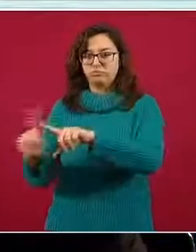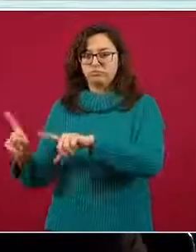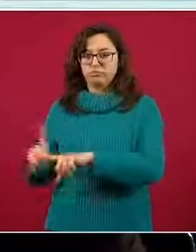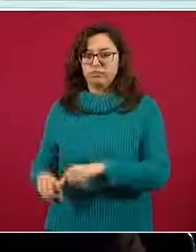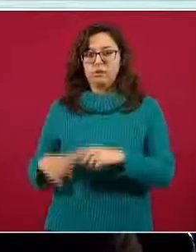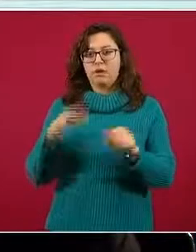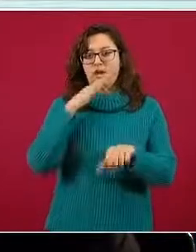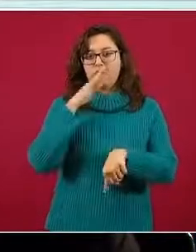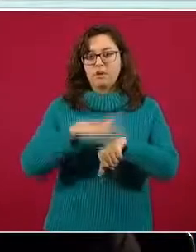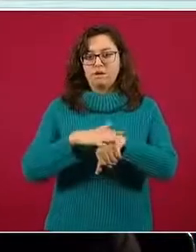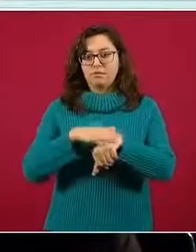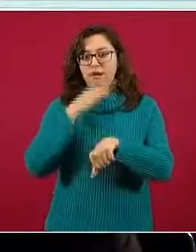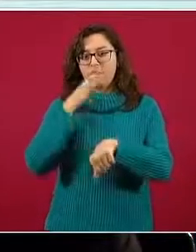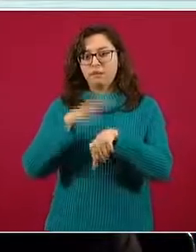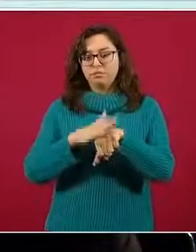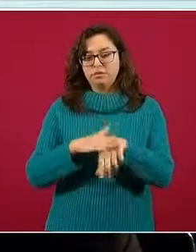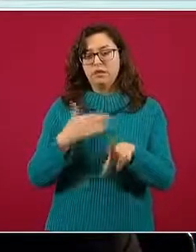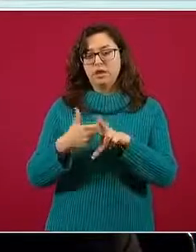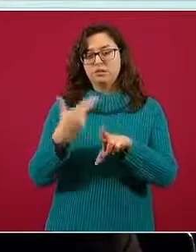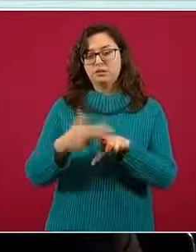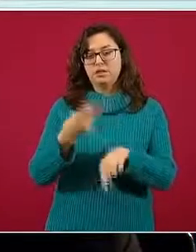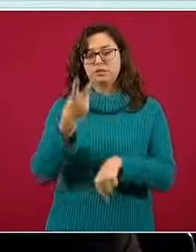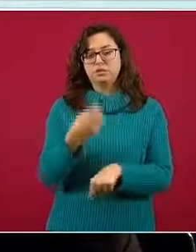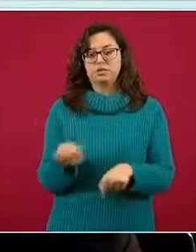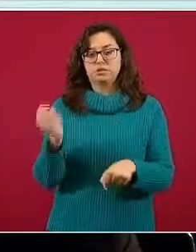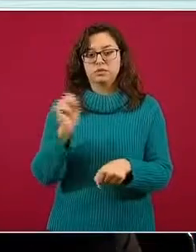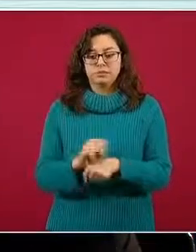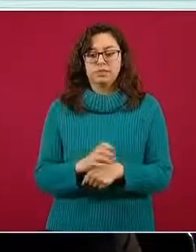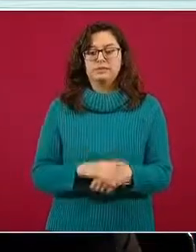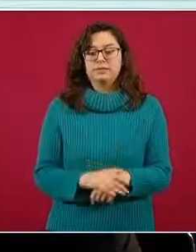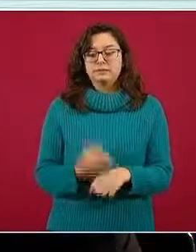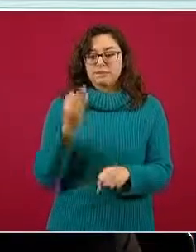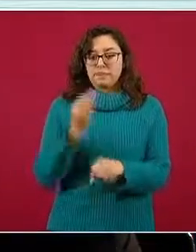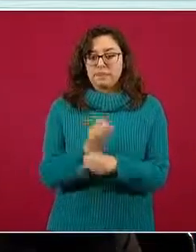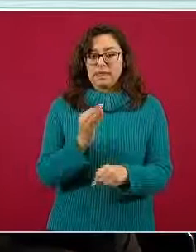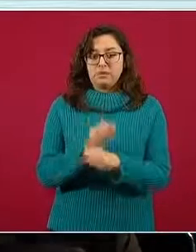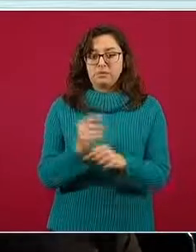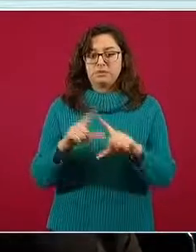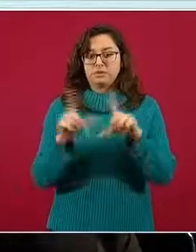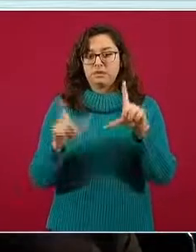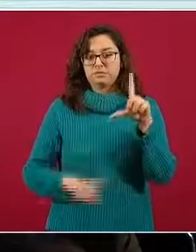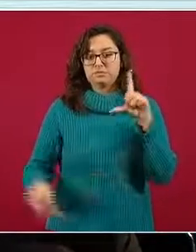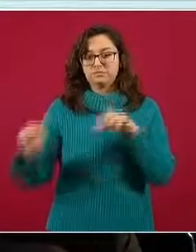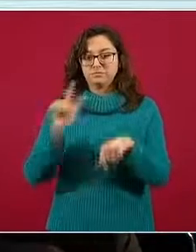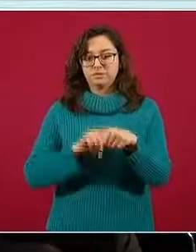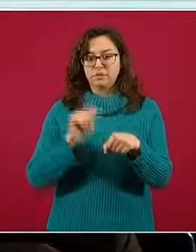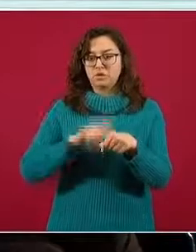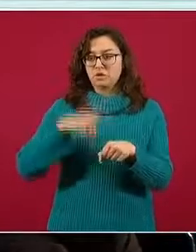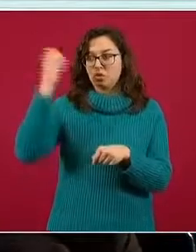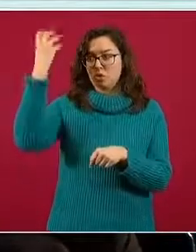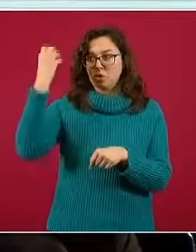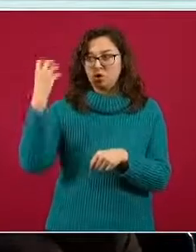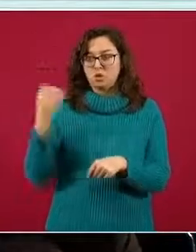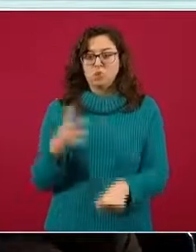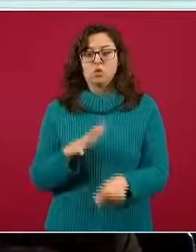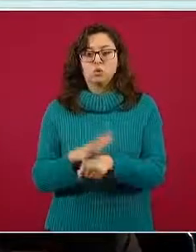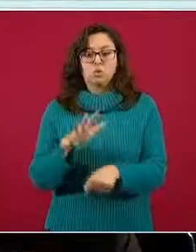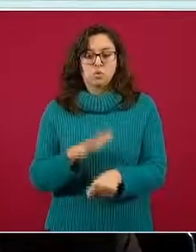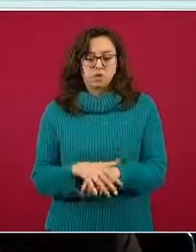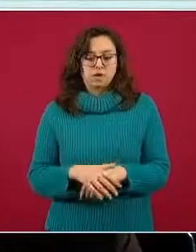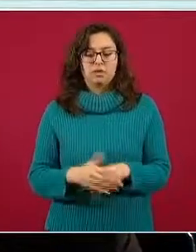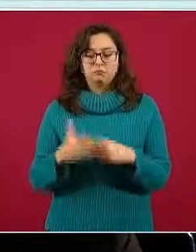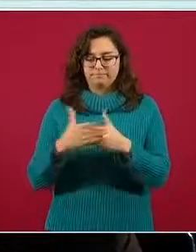Actualmente el semáforo vigente también lo revisaremos en algunos momentos. Esta es la